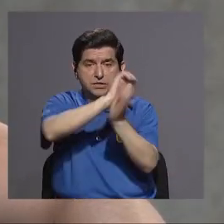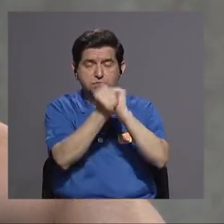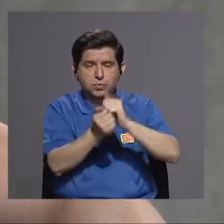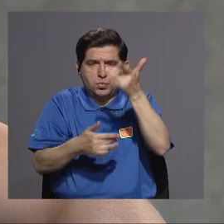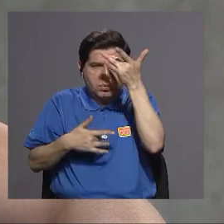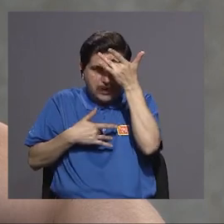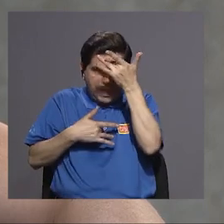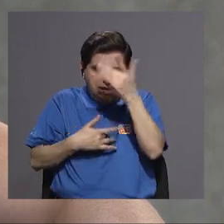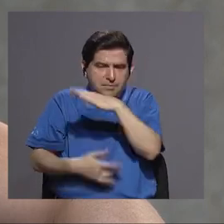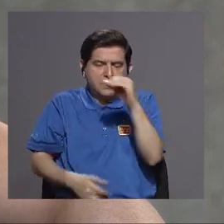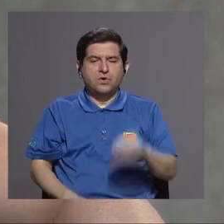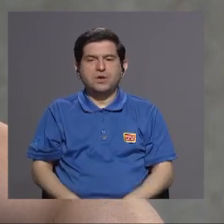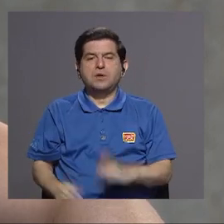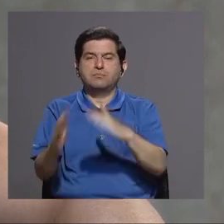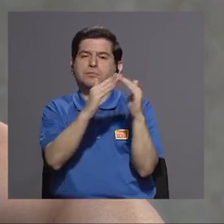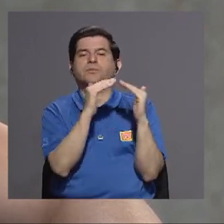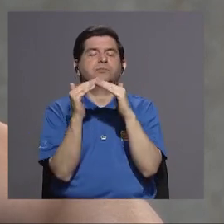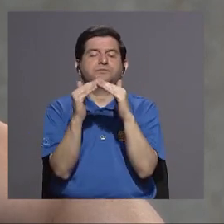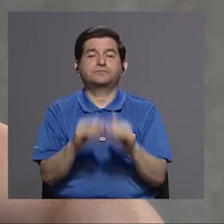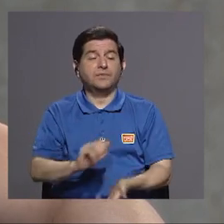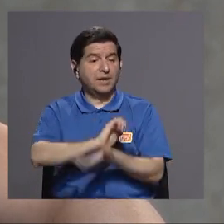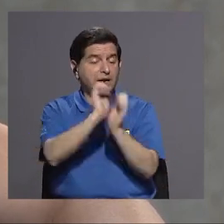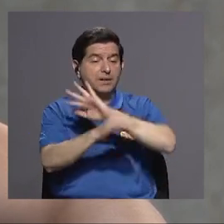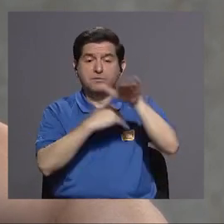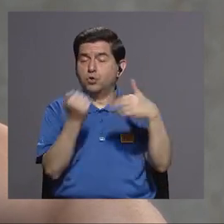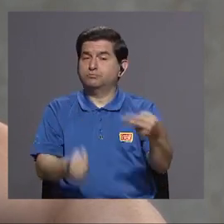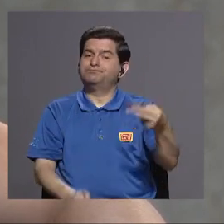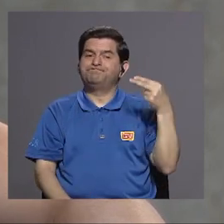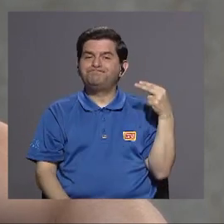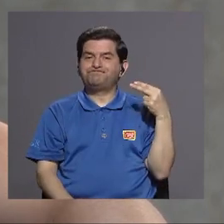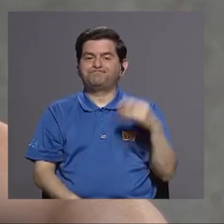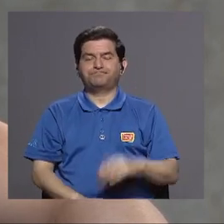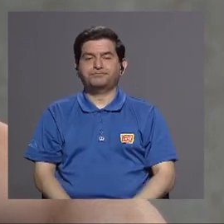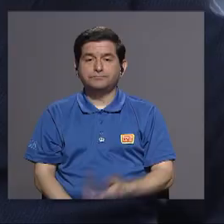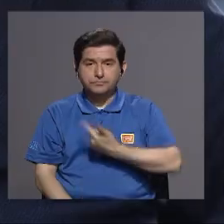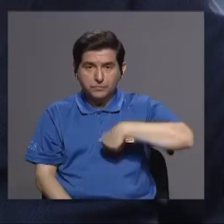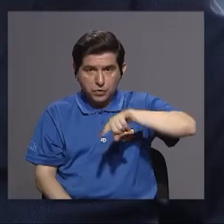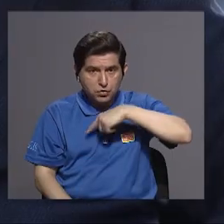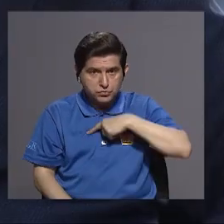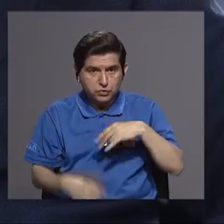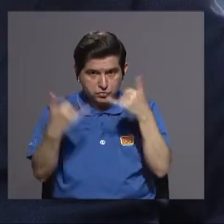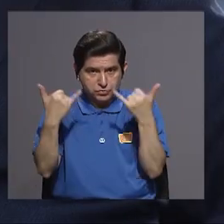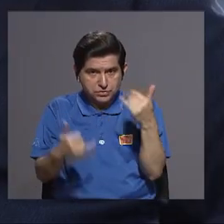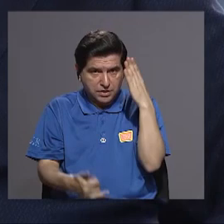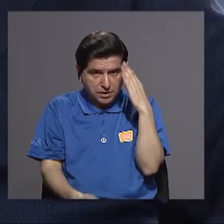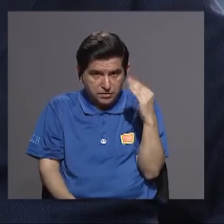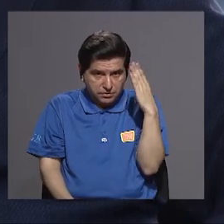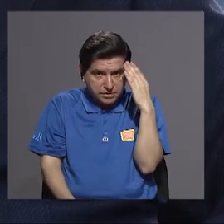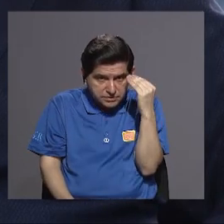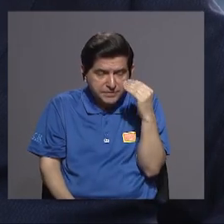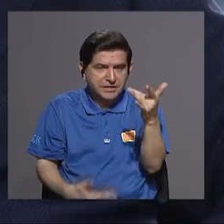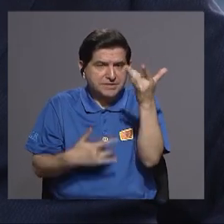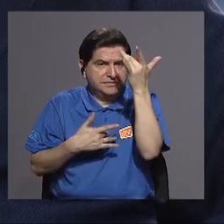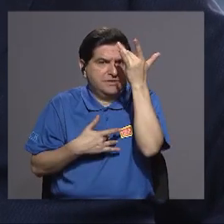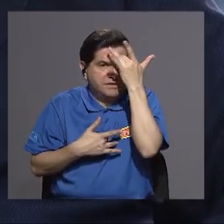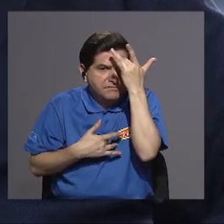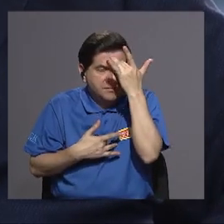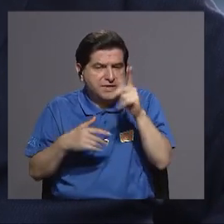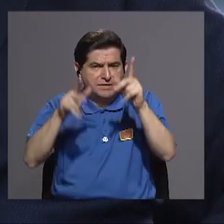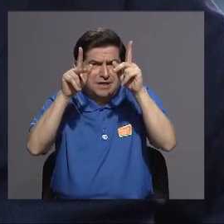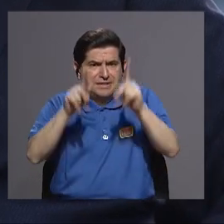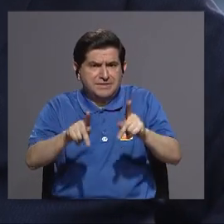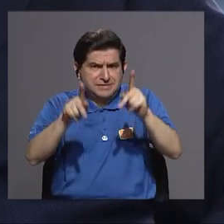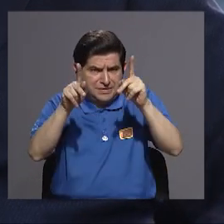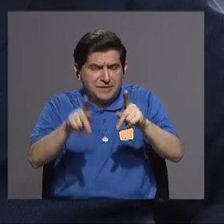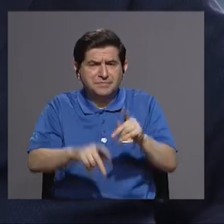epidemiológico y en su cambio demográfico porque esto cambió toda la historia nosotros estamos viviendo enfermedades en